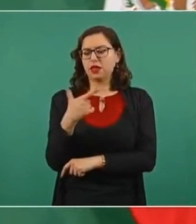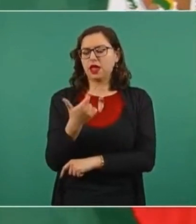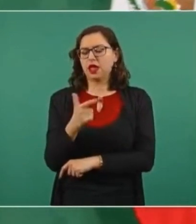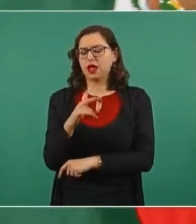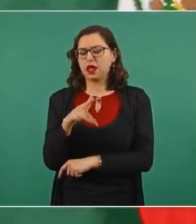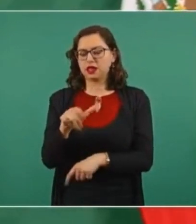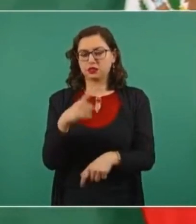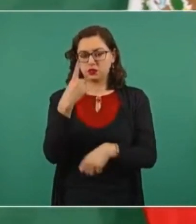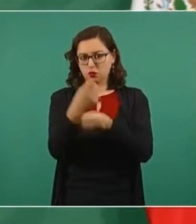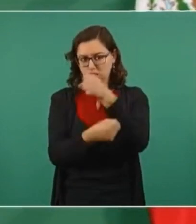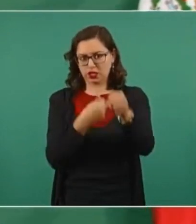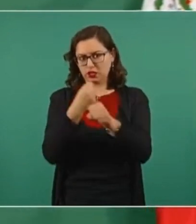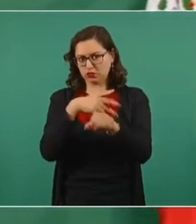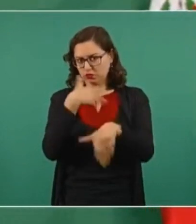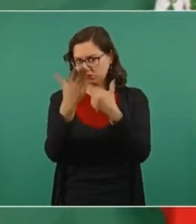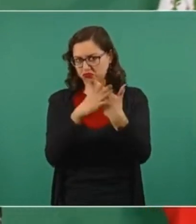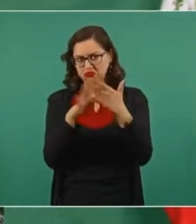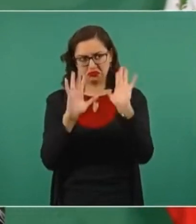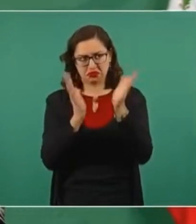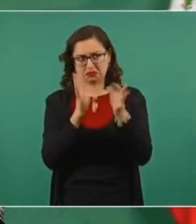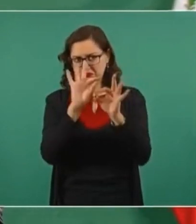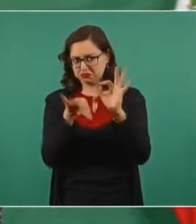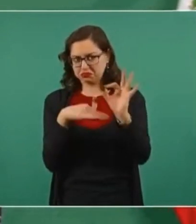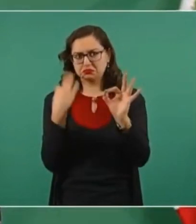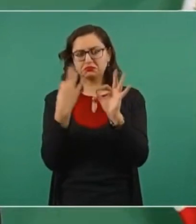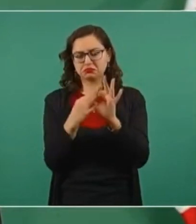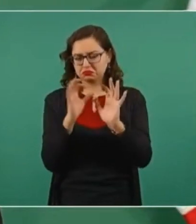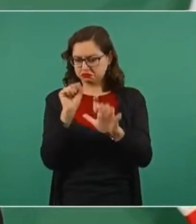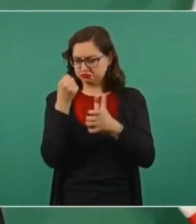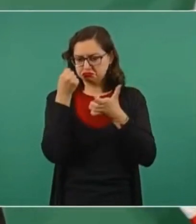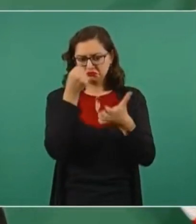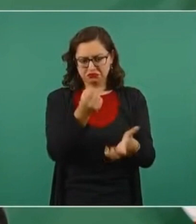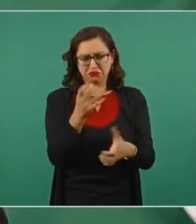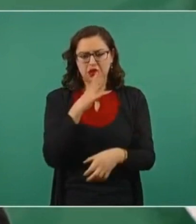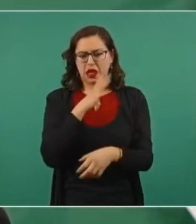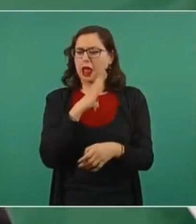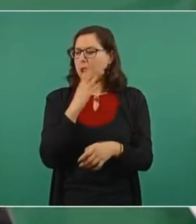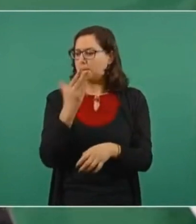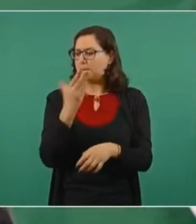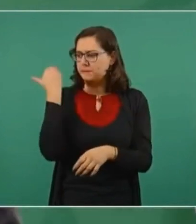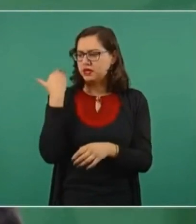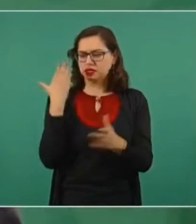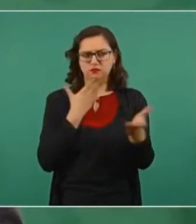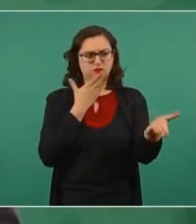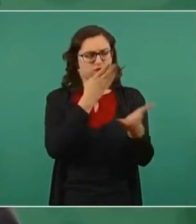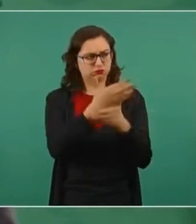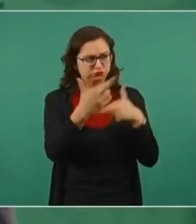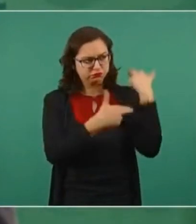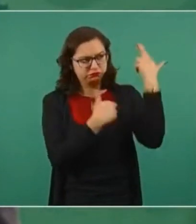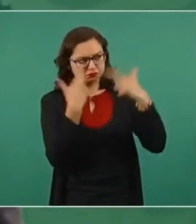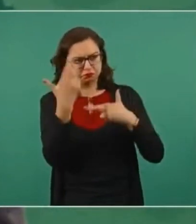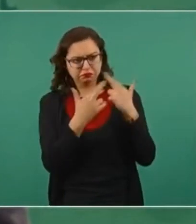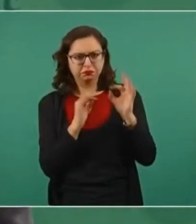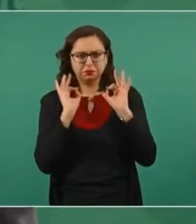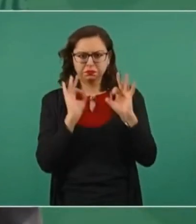del año próximo. Acabamos de hacer una supervisión, vamos bien,